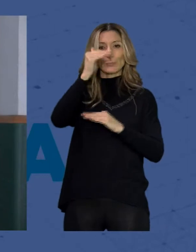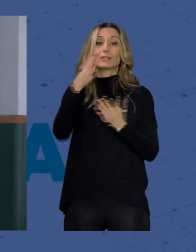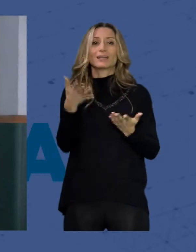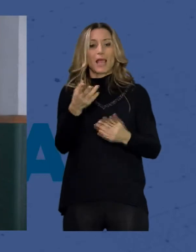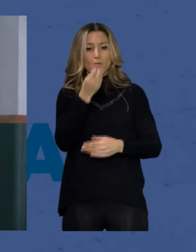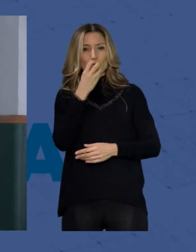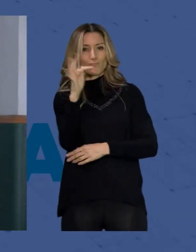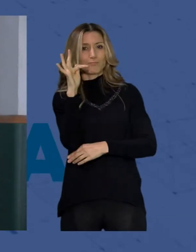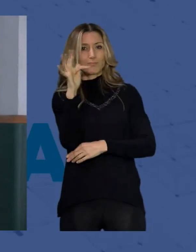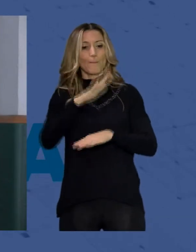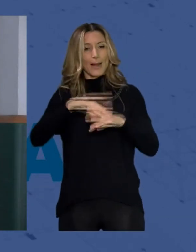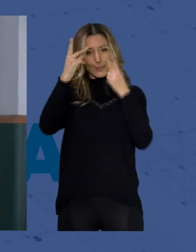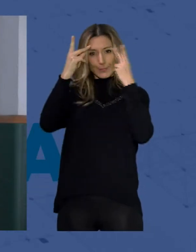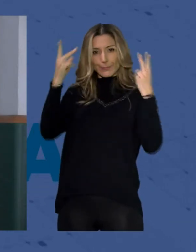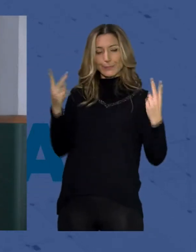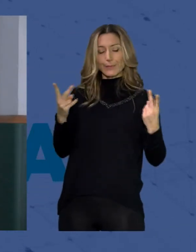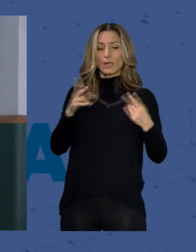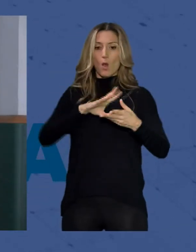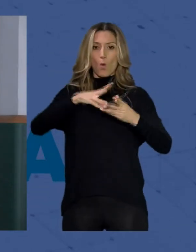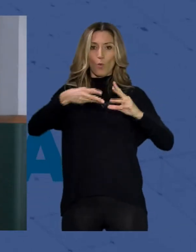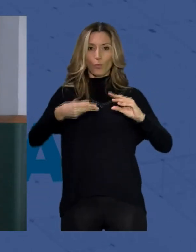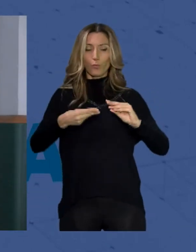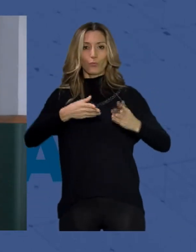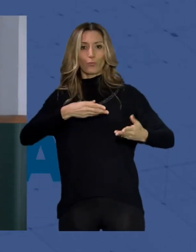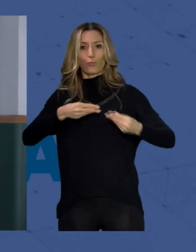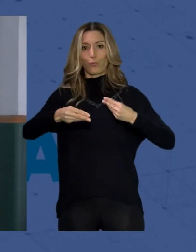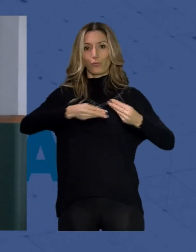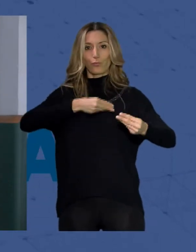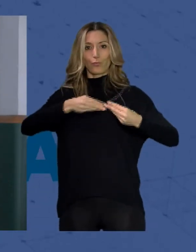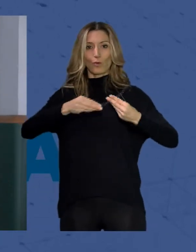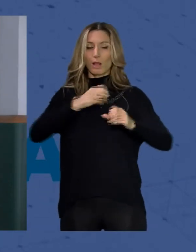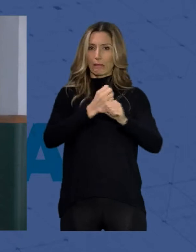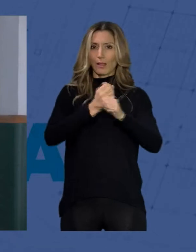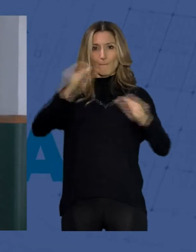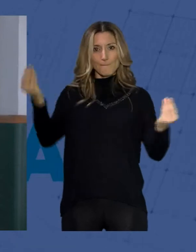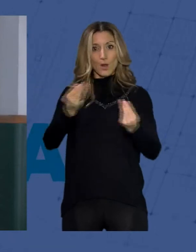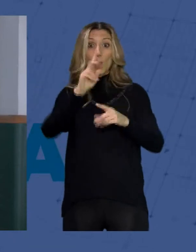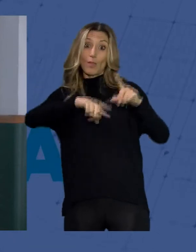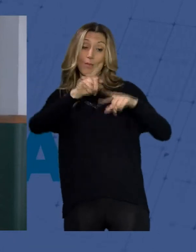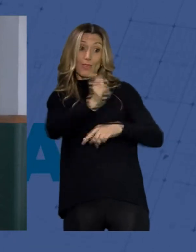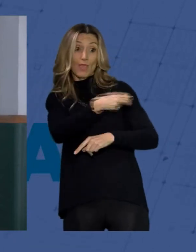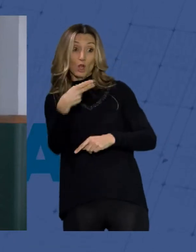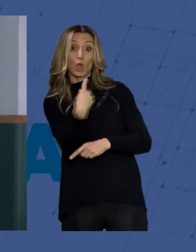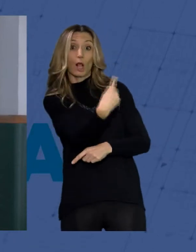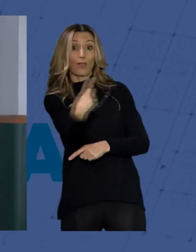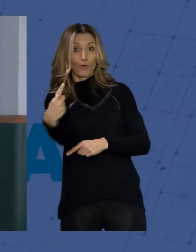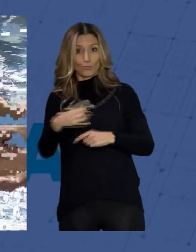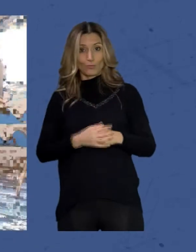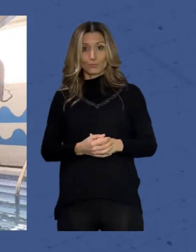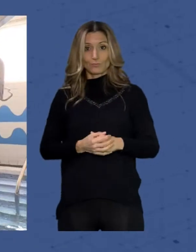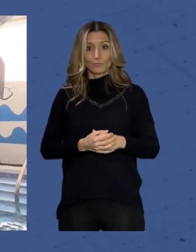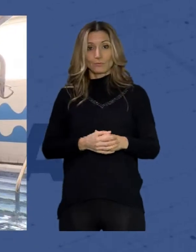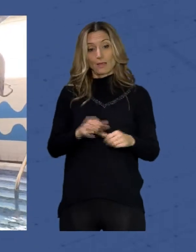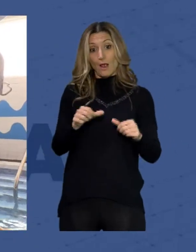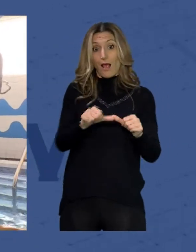muy bien para relajarse y poder trabajar determinados grupos musculares en función del diagnóstico y en función de lo que tengan previsto